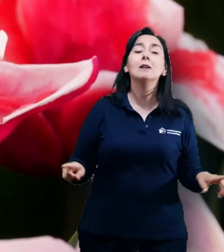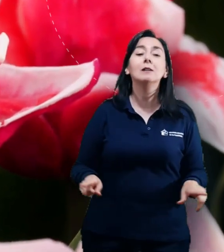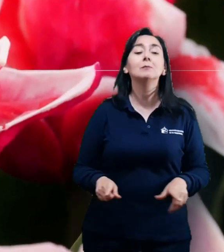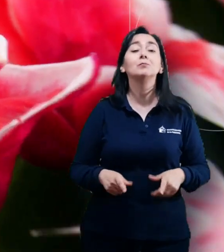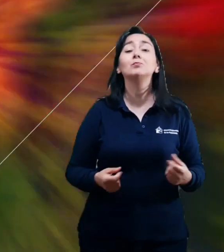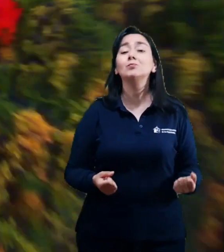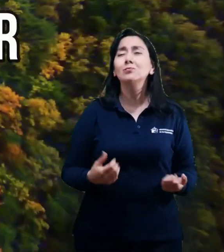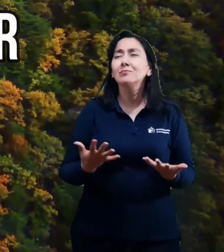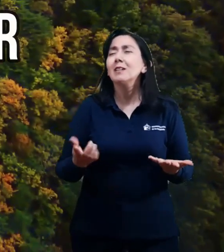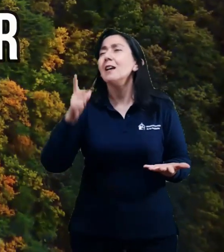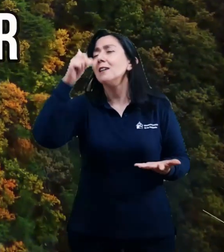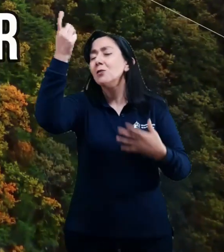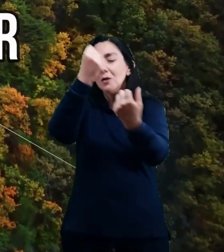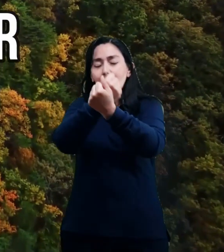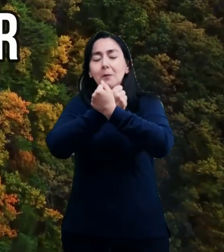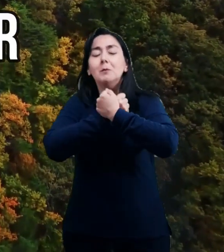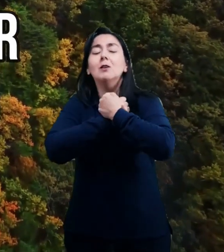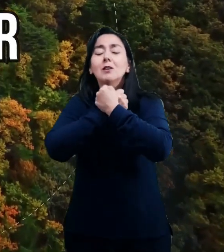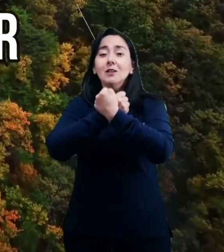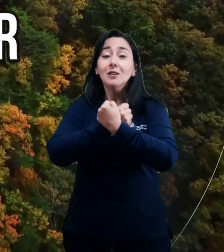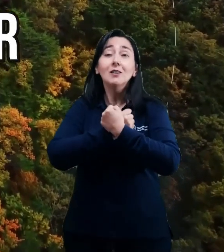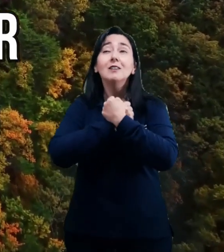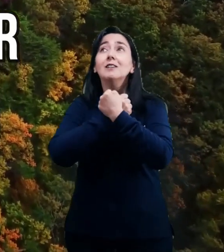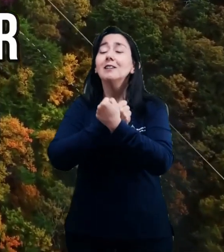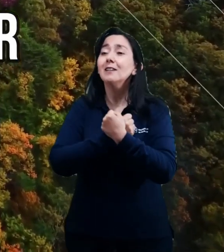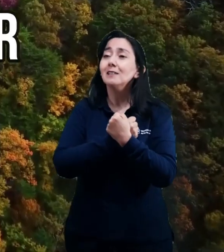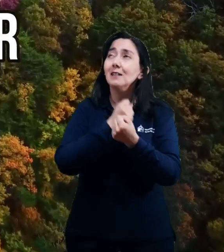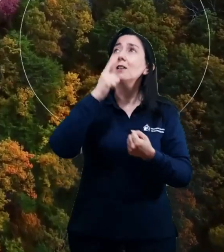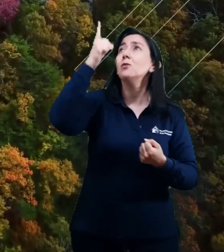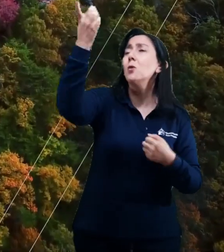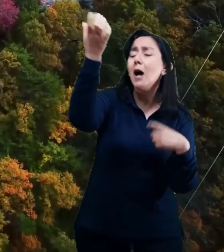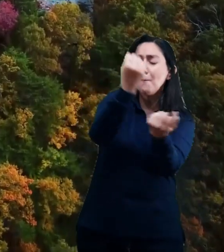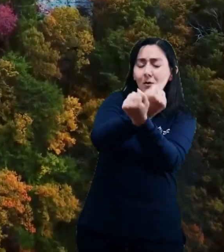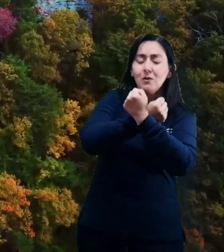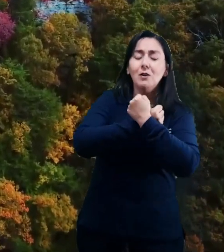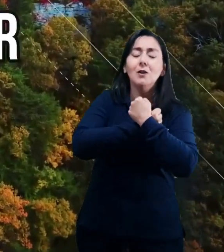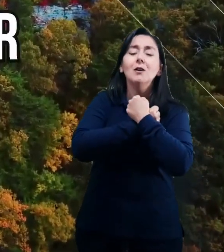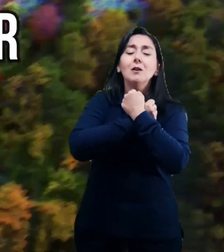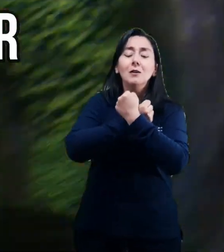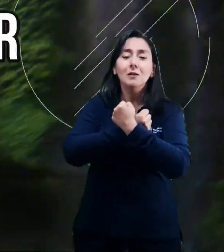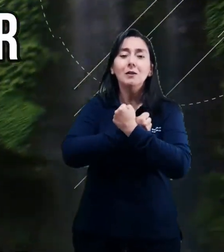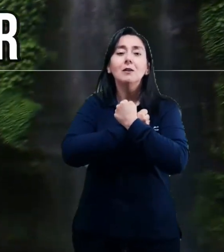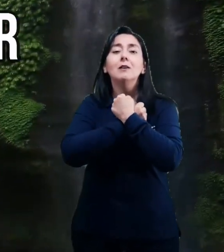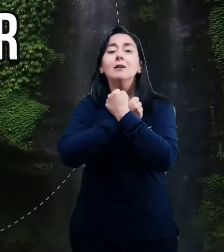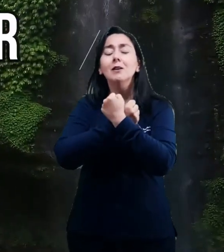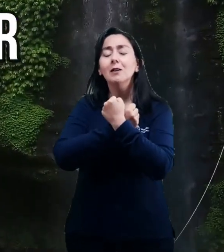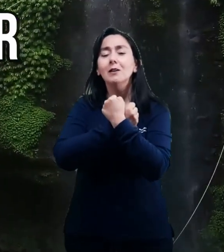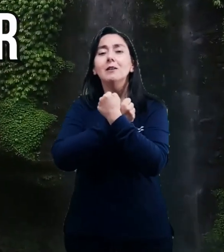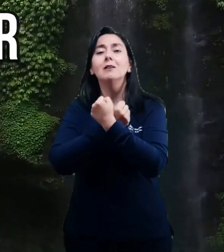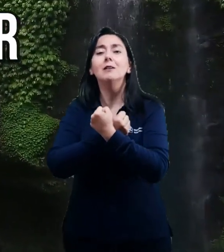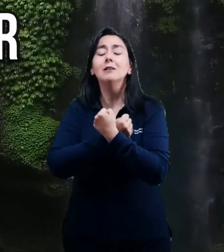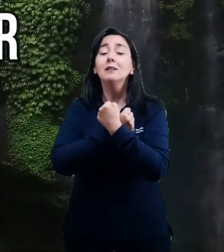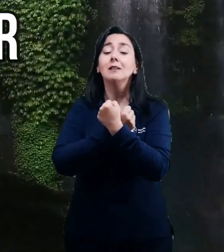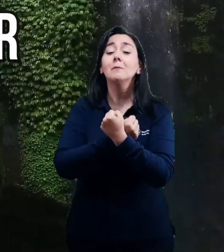Es tu amor, es tu amor